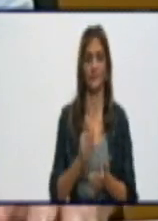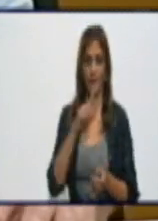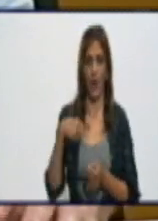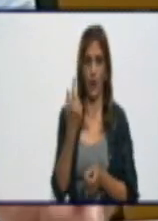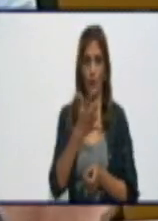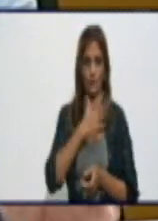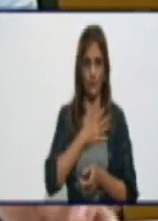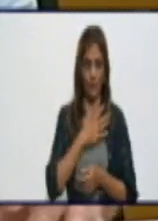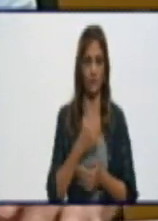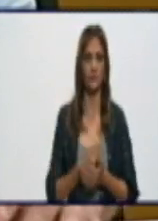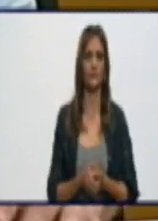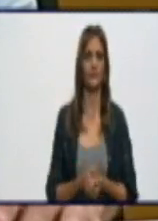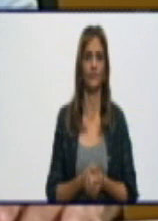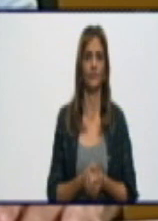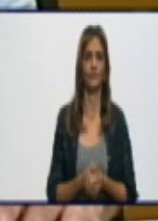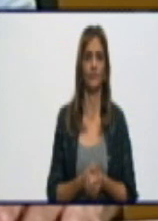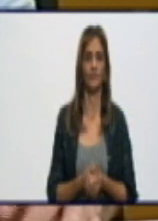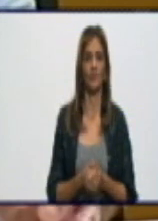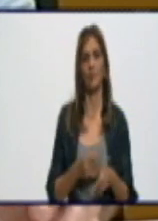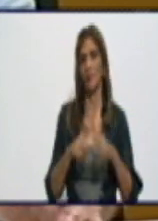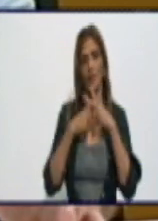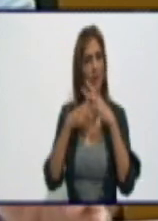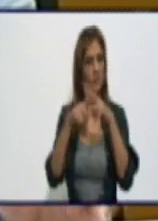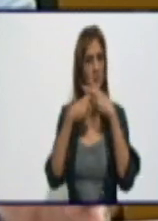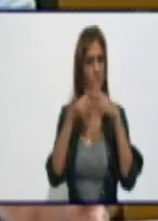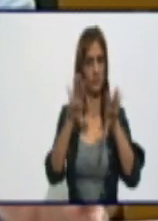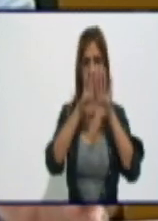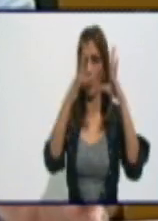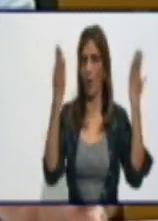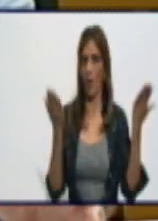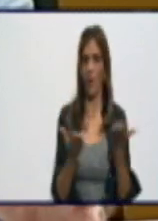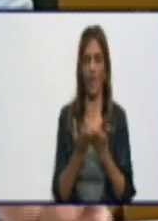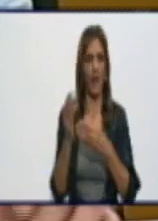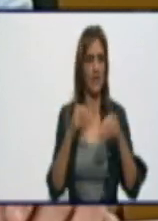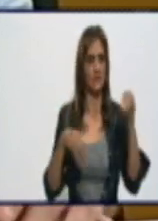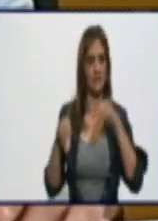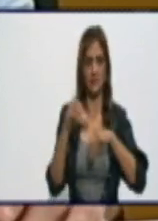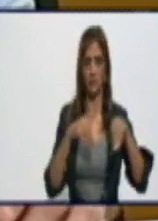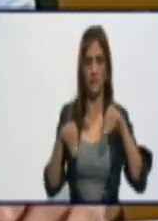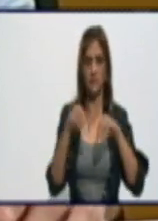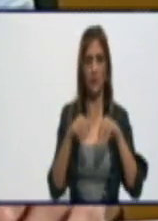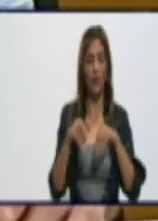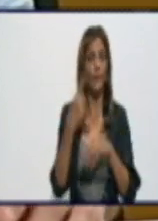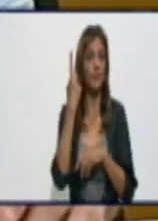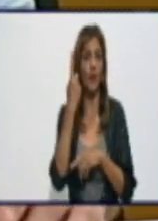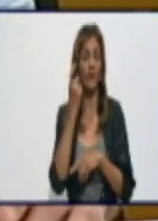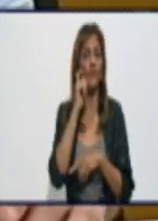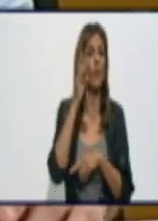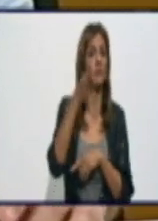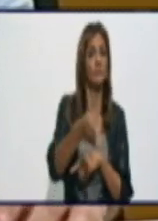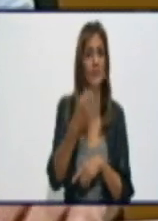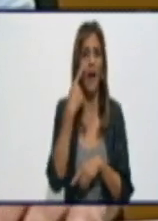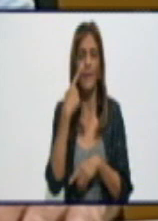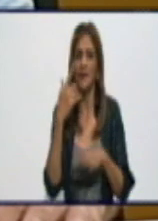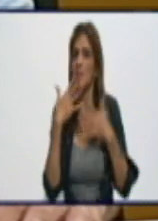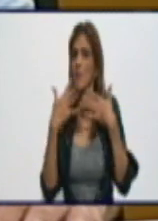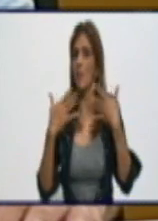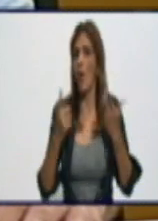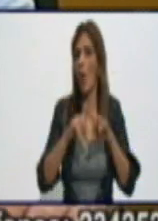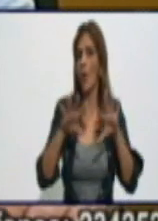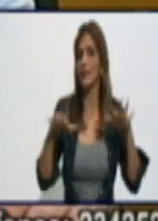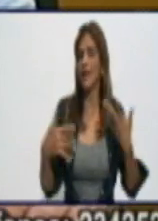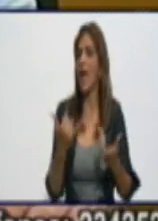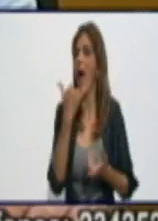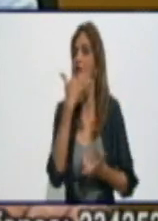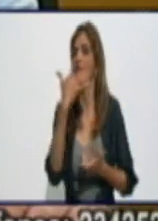establecido, al recorrido de la línea, a determinar cuál era la afectación, por qué se provocó la